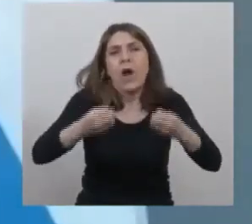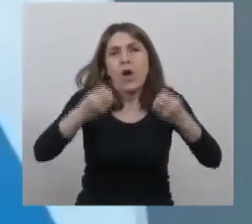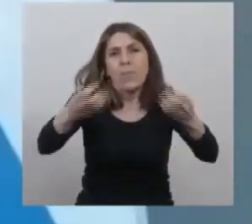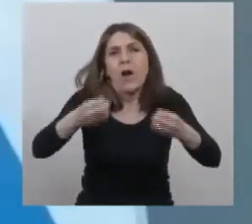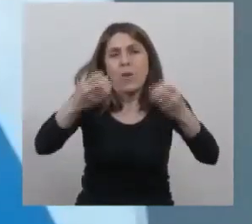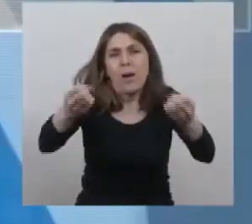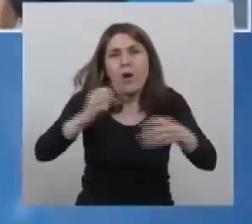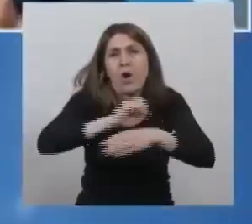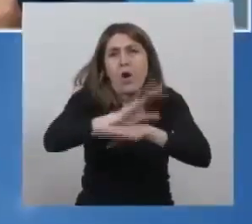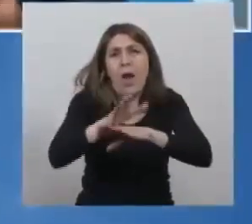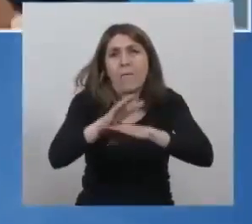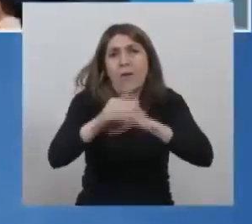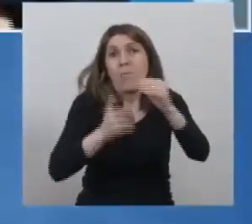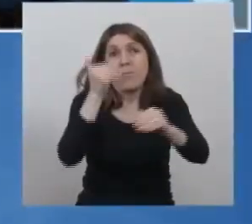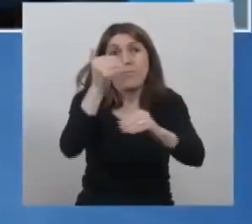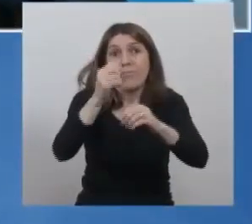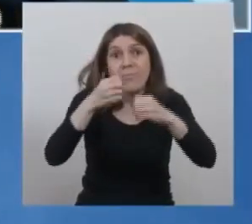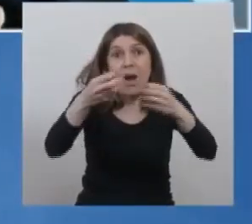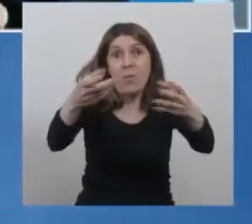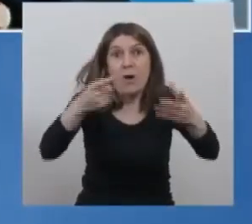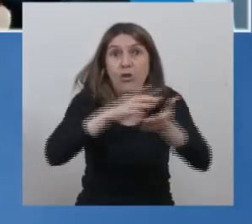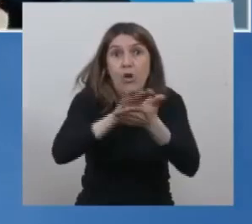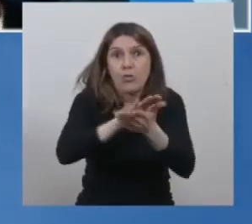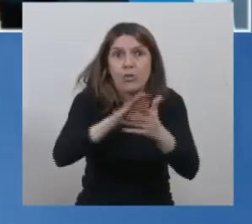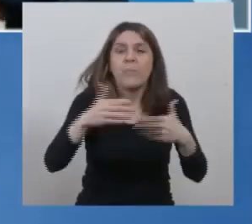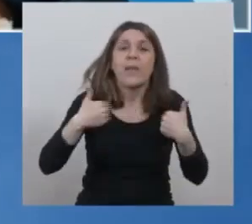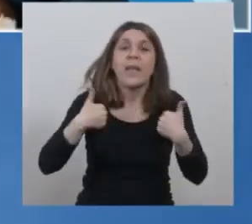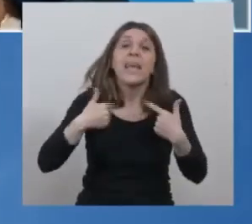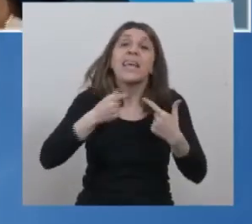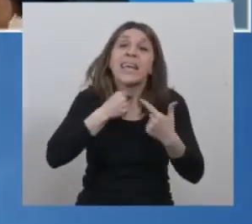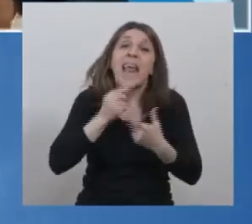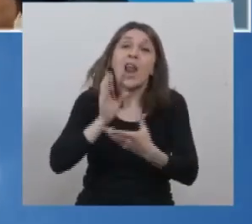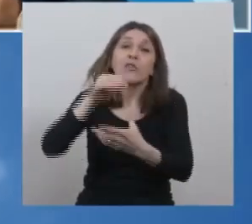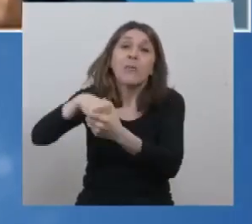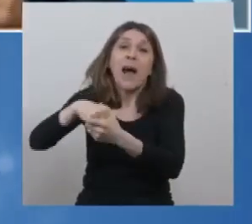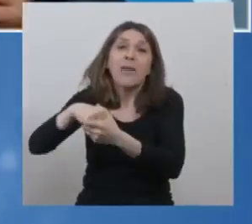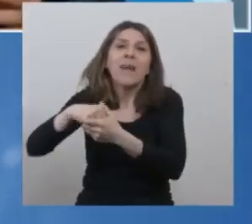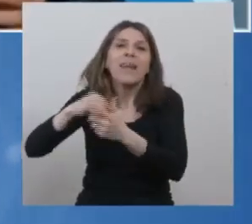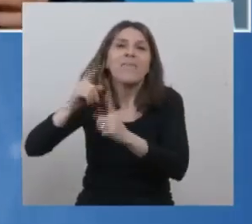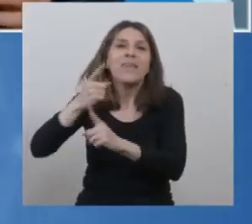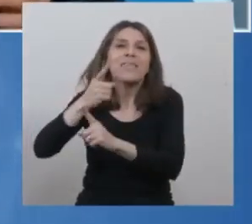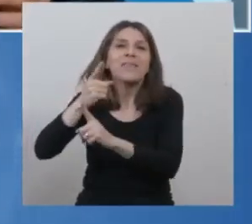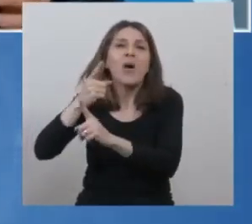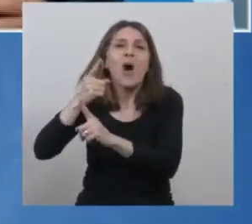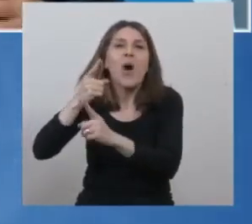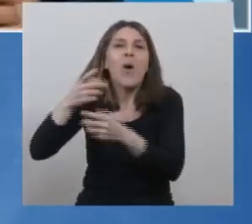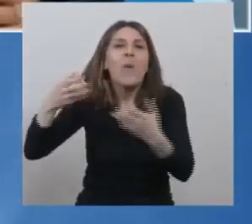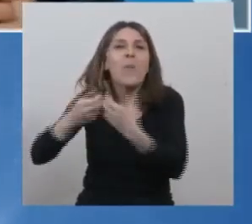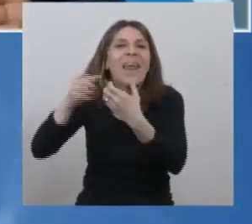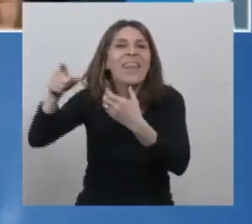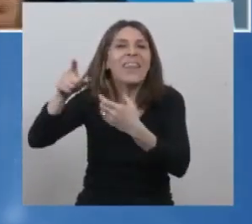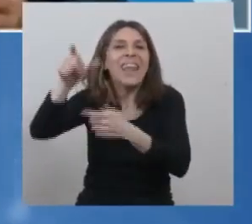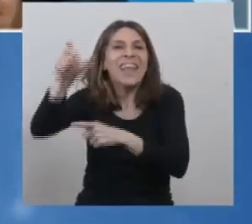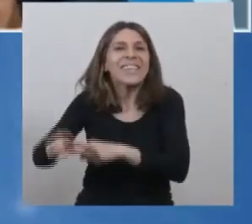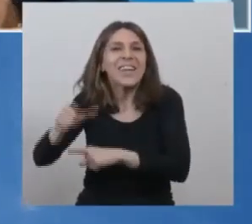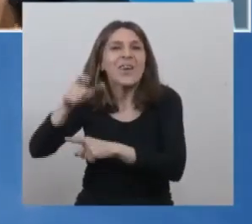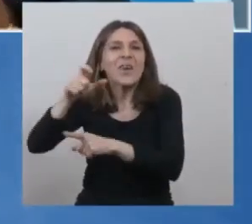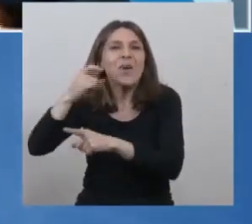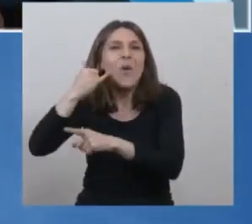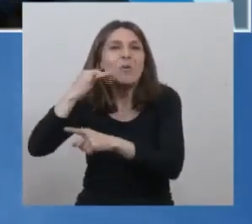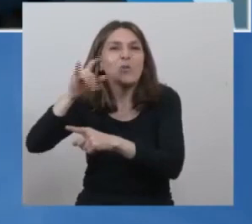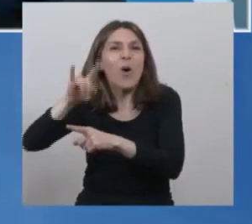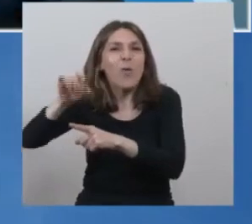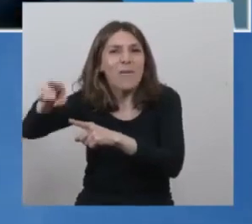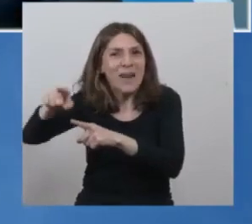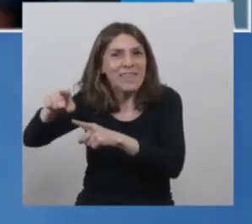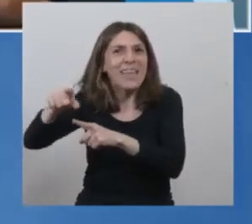terminar quiero sumarme al brindis del rector de la Universidad de Cuyo que seguramente quiera estar presente probando